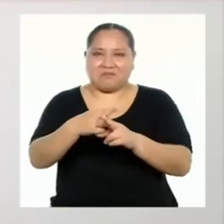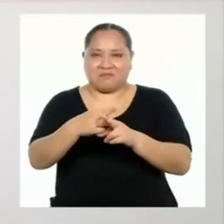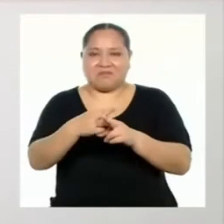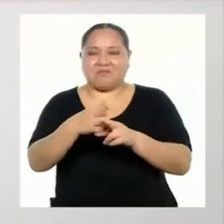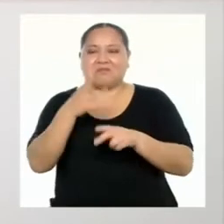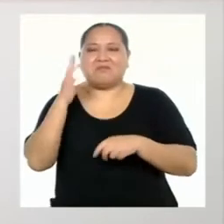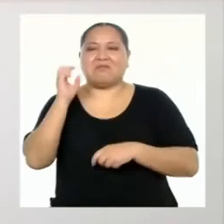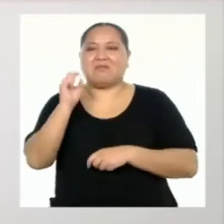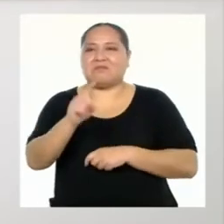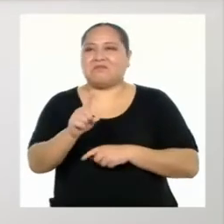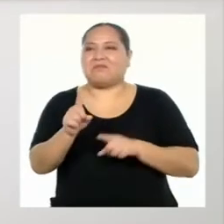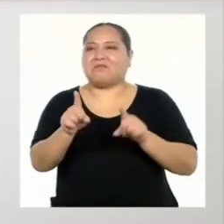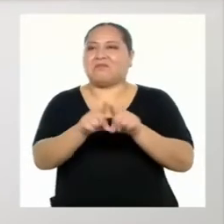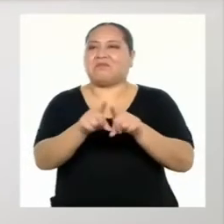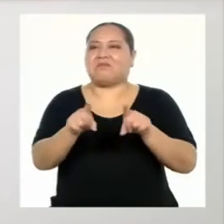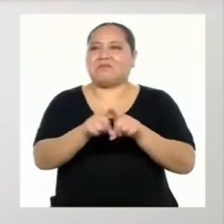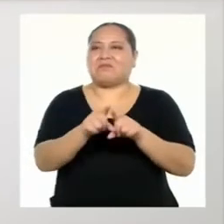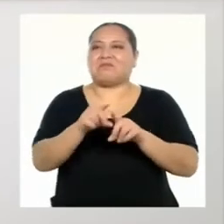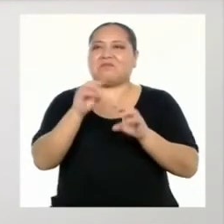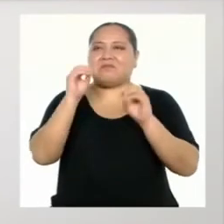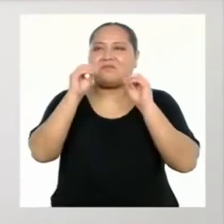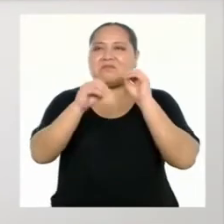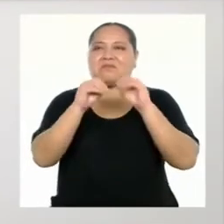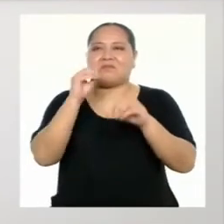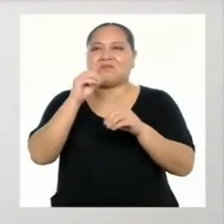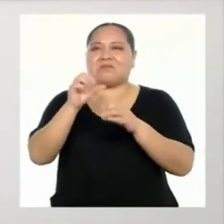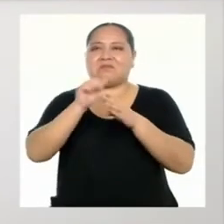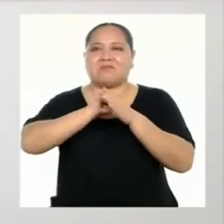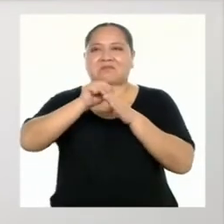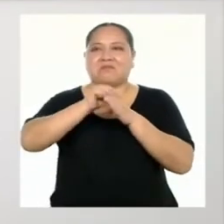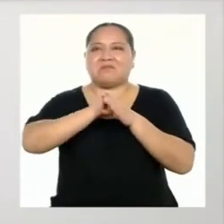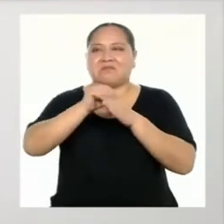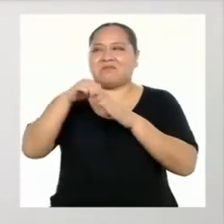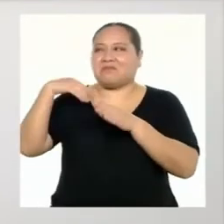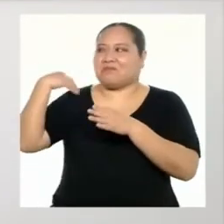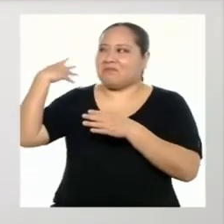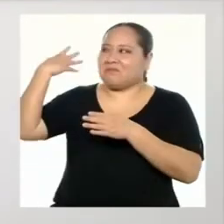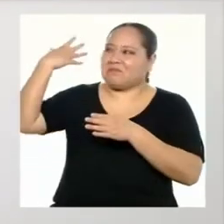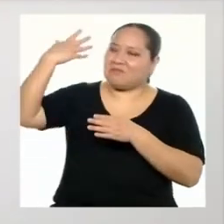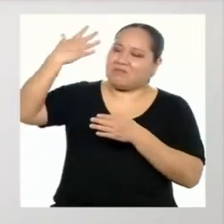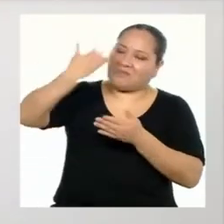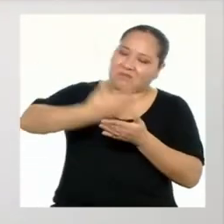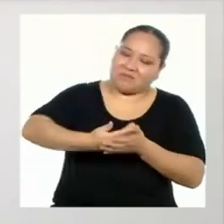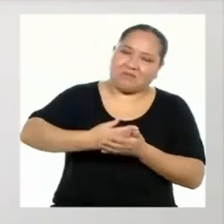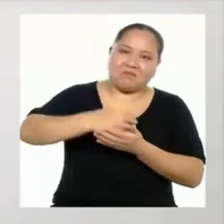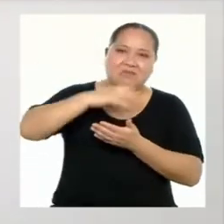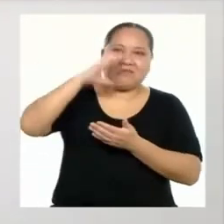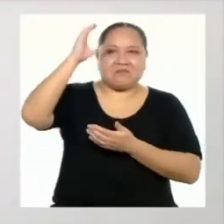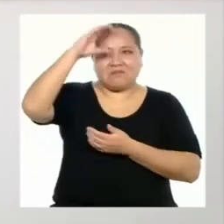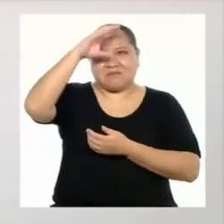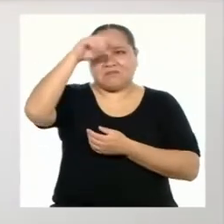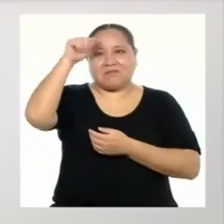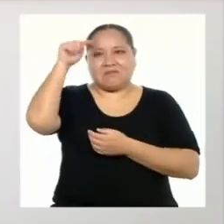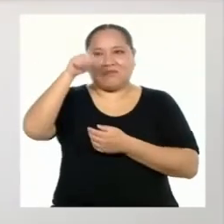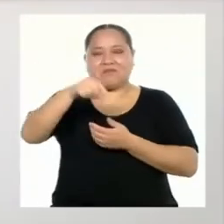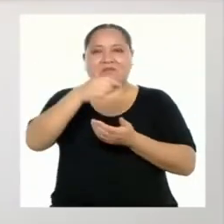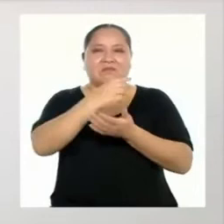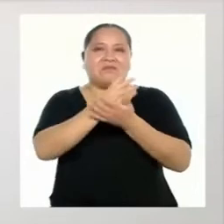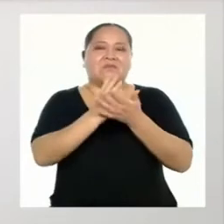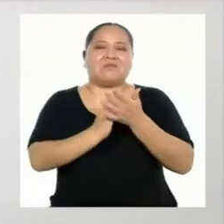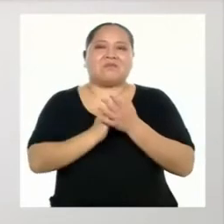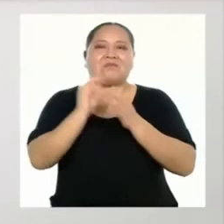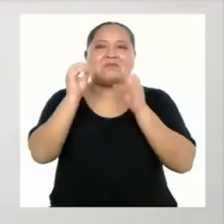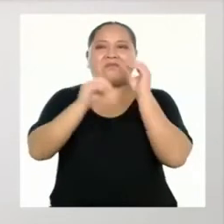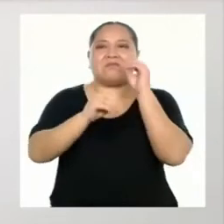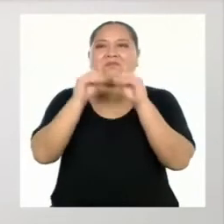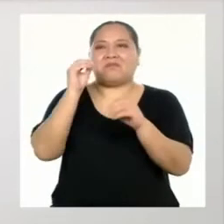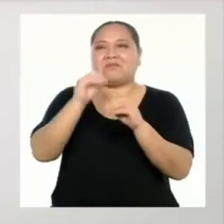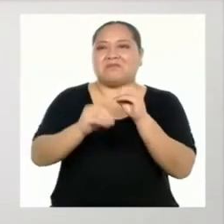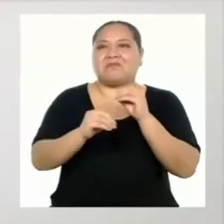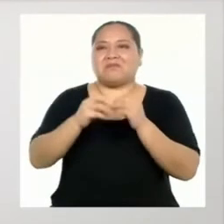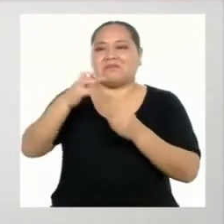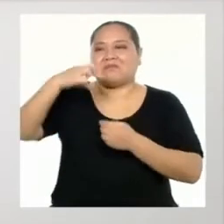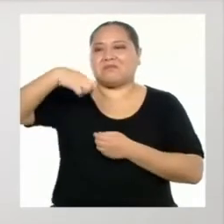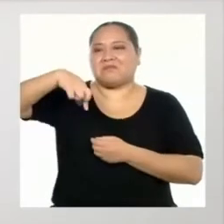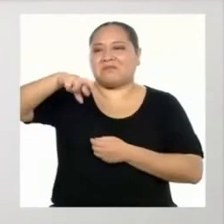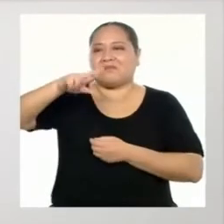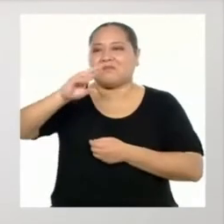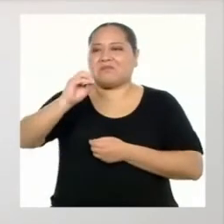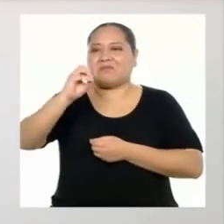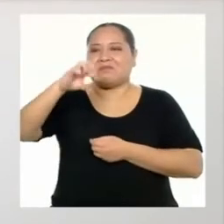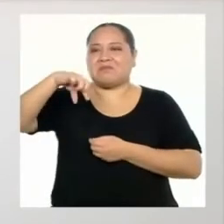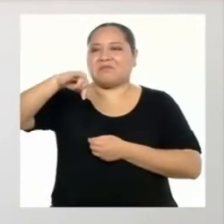también pusimos en práctica todos nuestros conocimientos. Es aquí donde aplicamos las